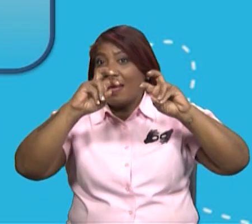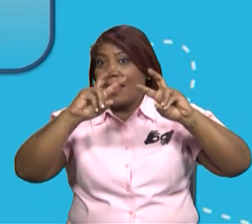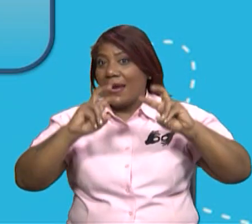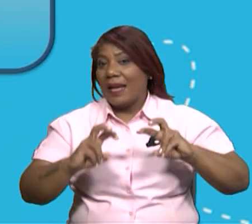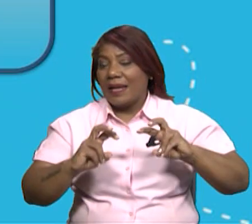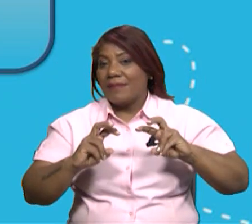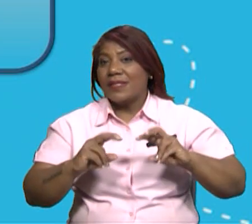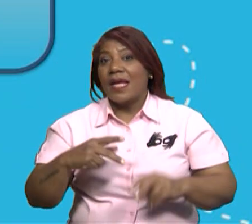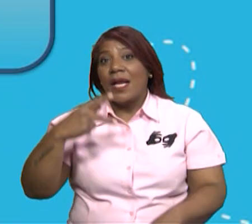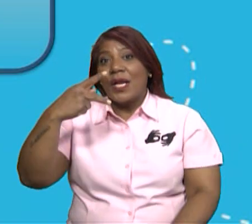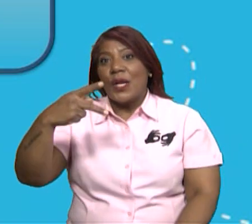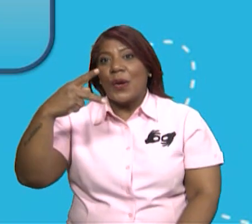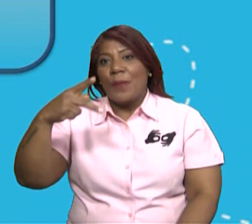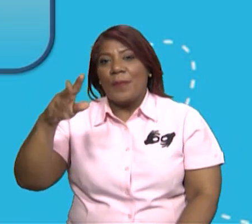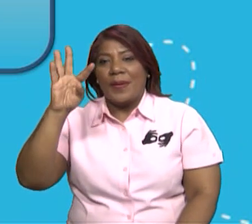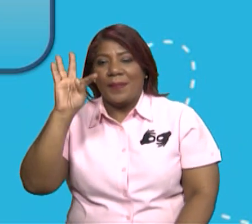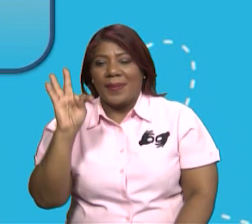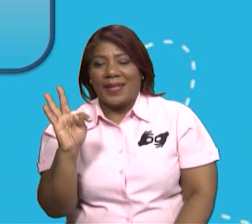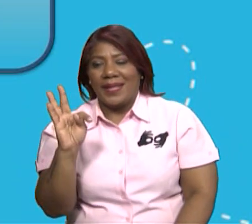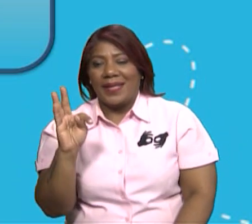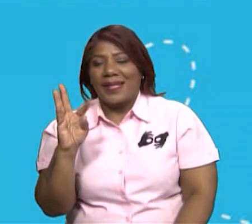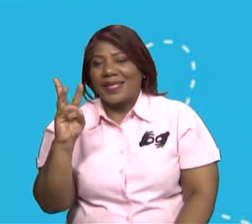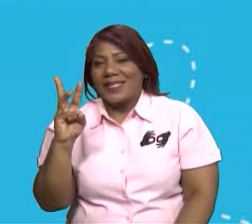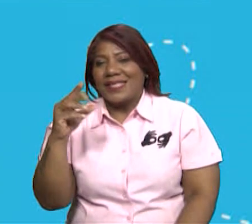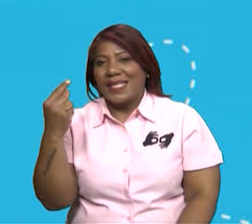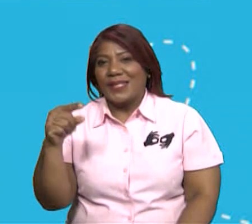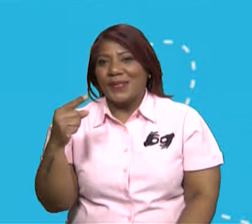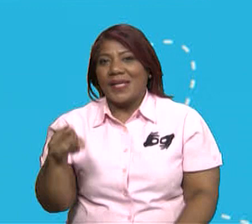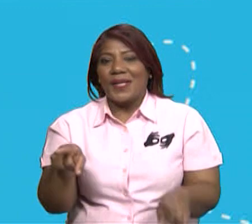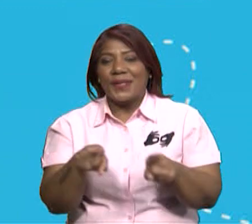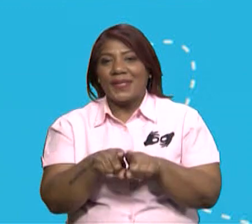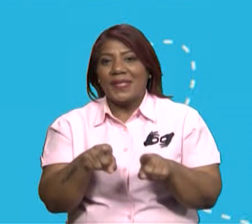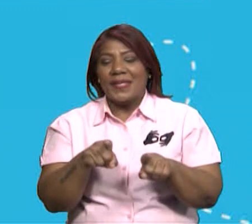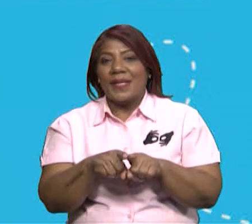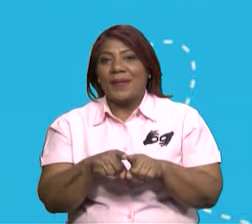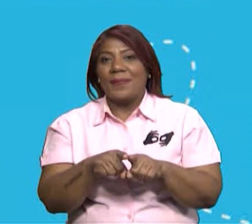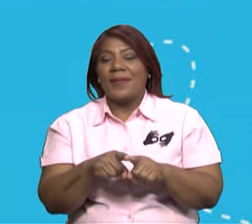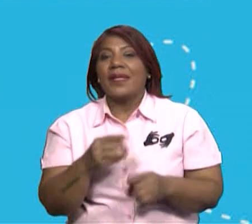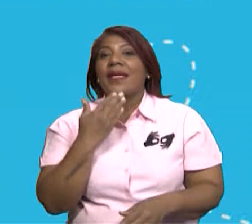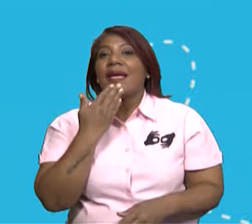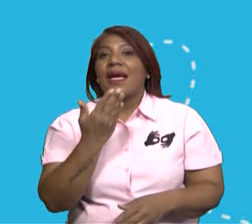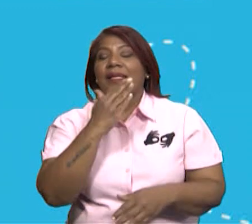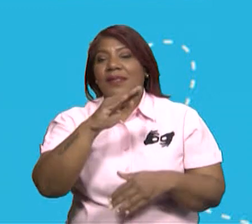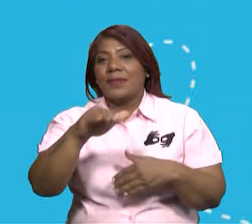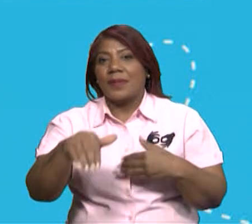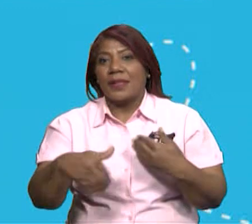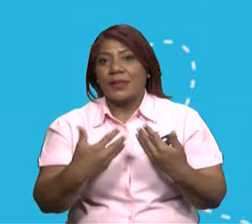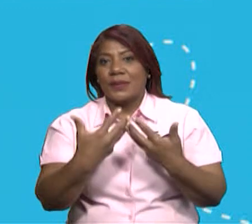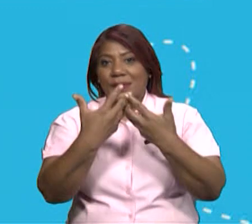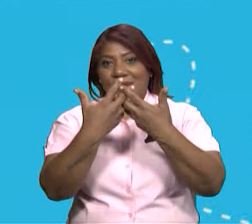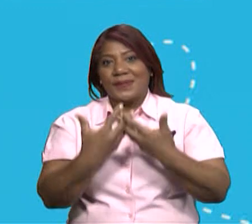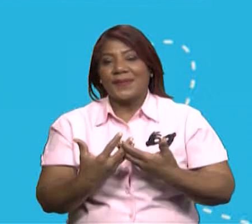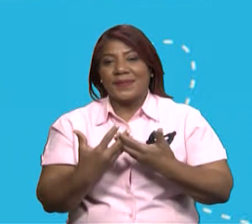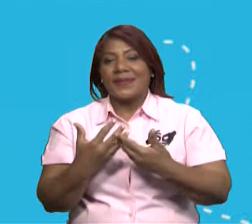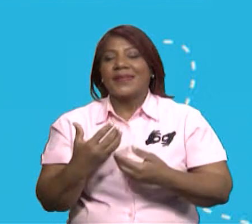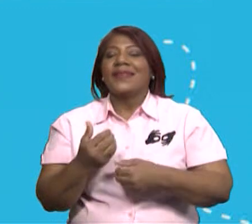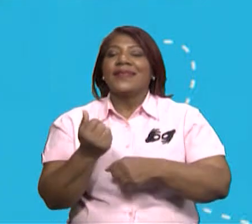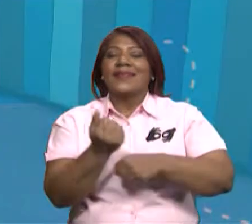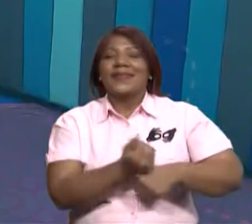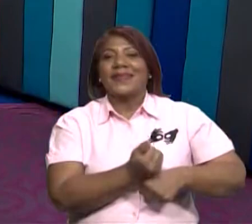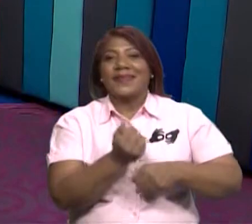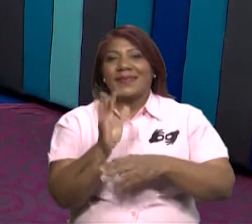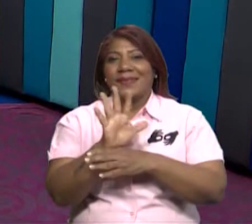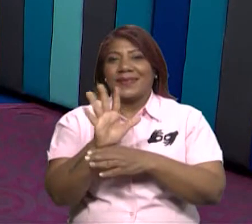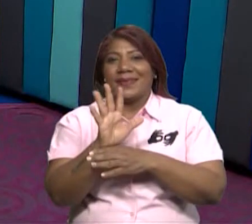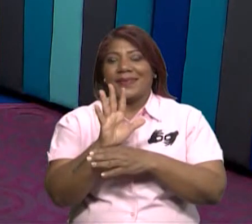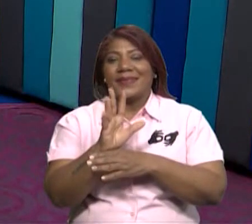la colaboración de este tremendo tema. También agradecemos a todos nuestros patrocinadores, Fundación Estelavisora, Radio Emisora por apoyar a este